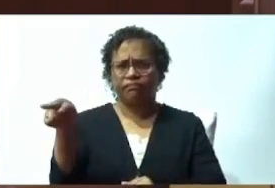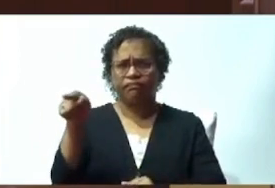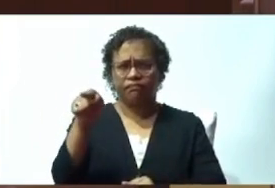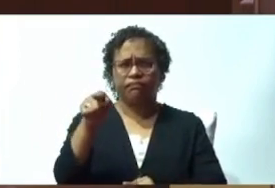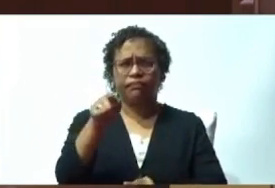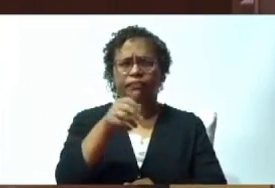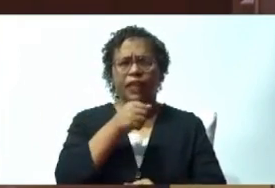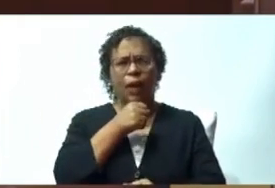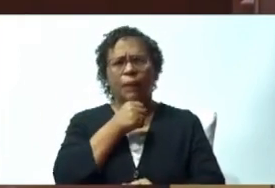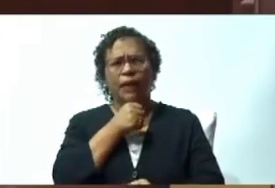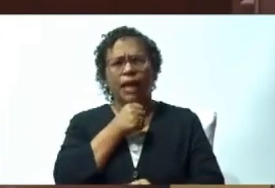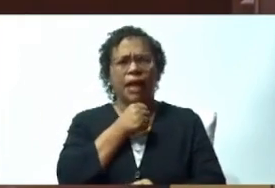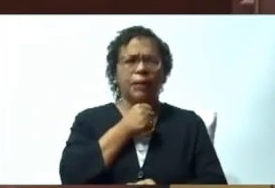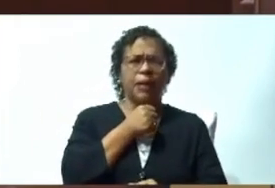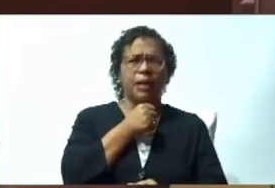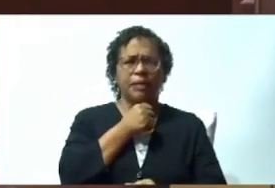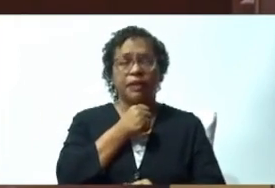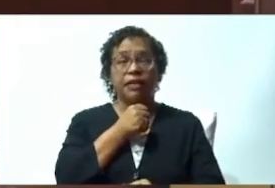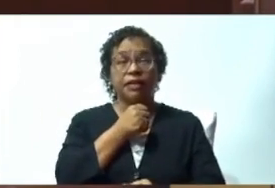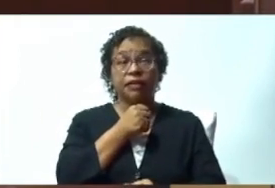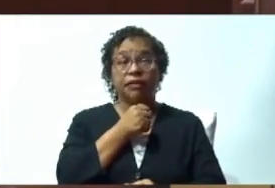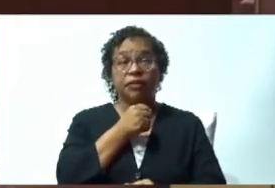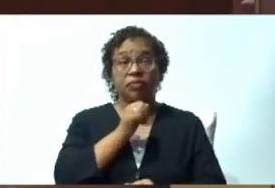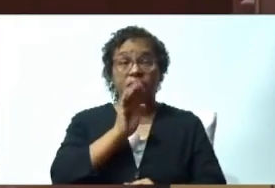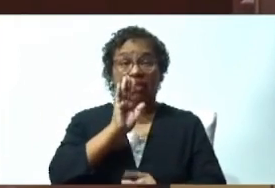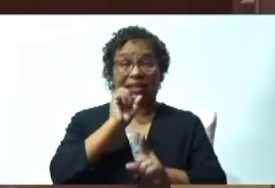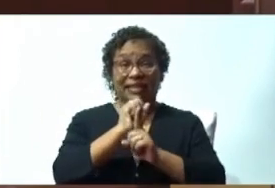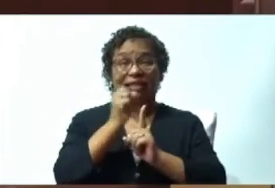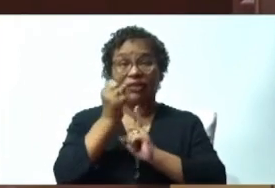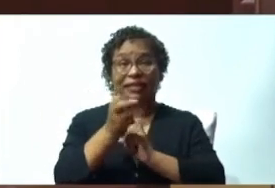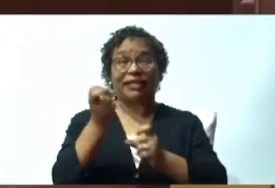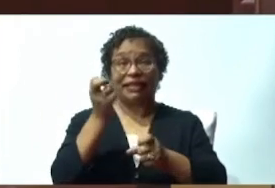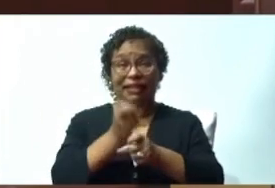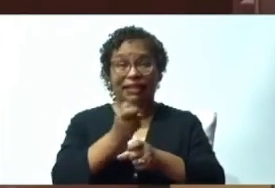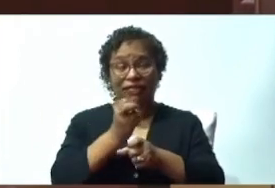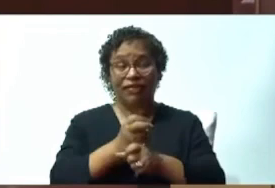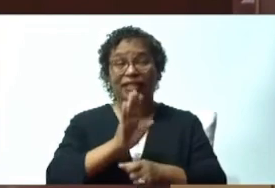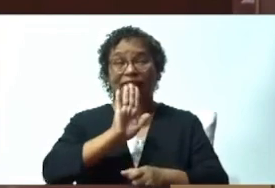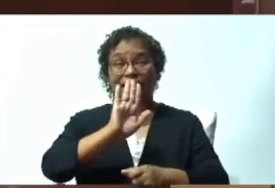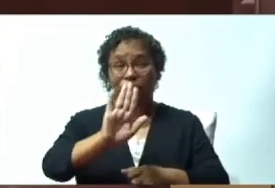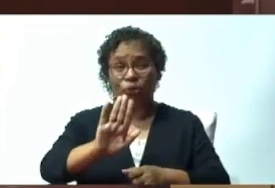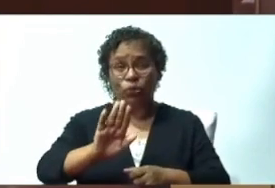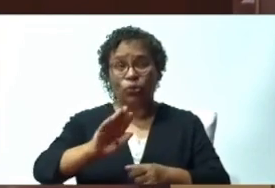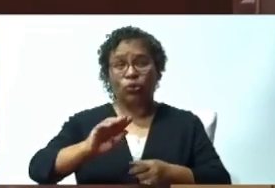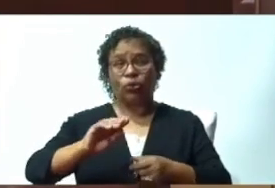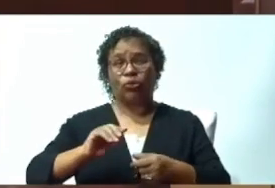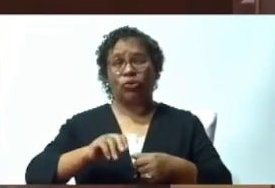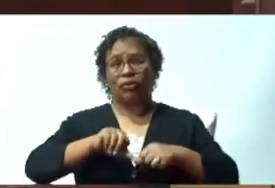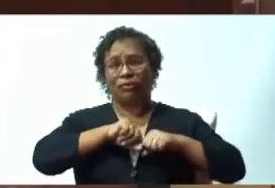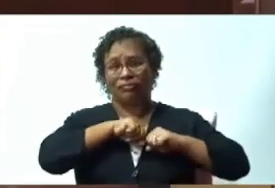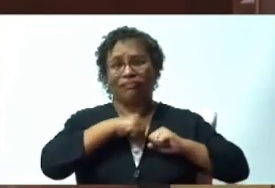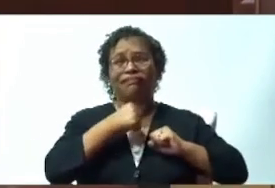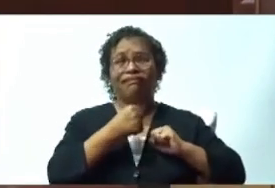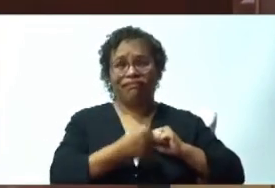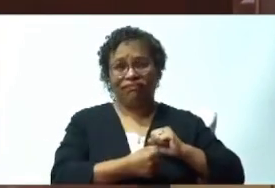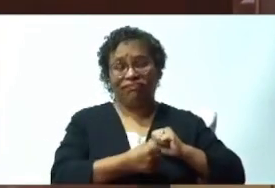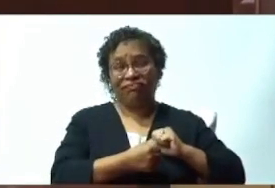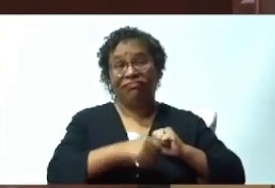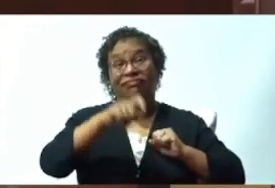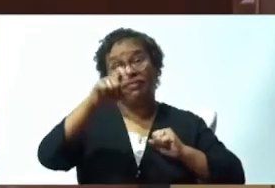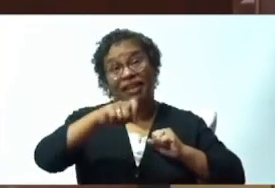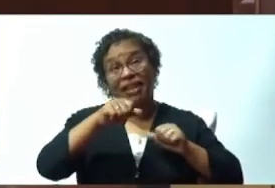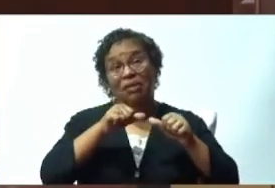que aún en su dolor han tenido que cumplir con la función y con la misión que le asigna